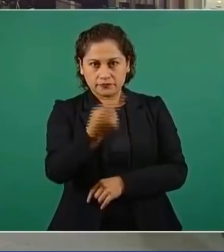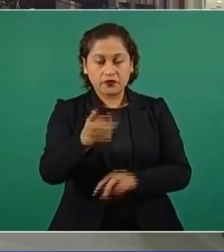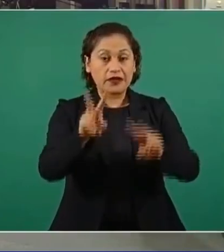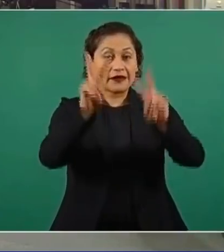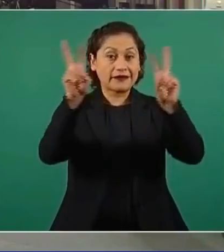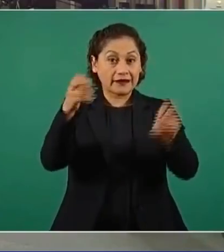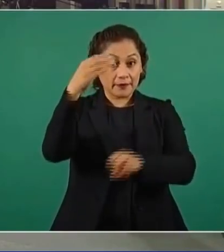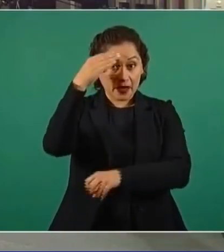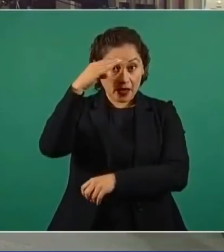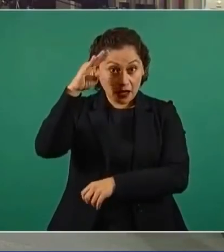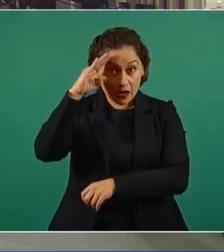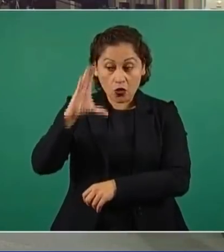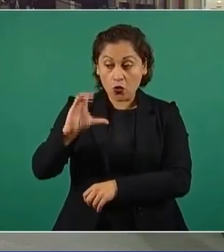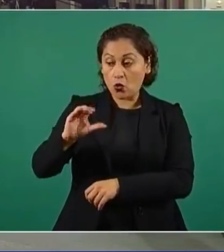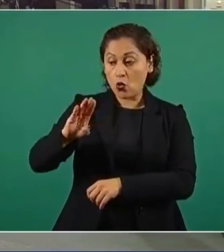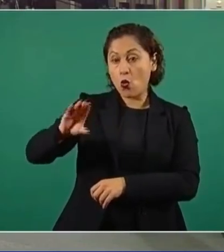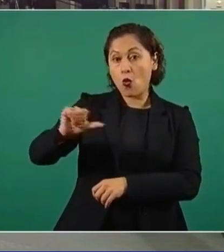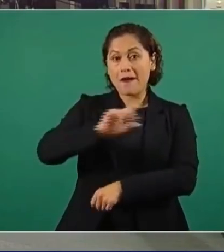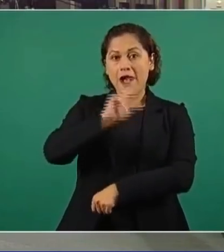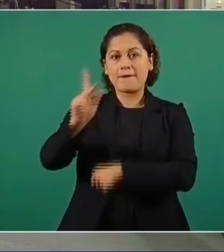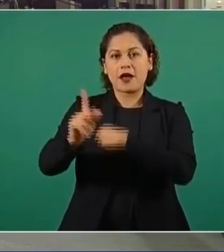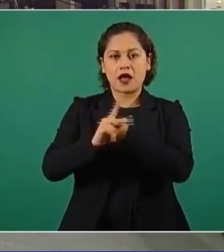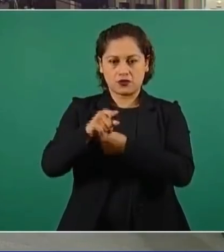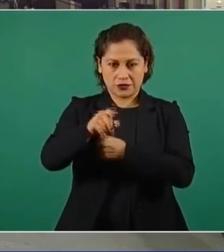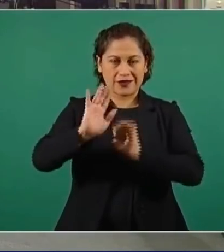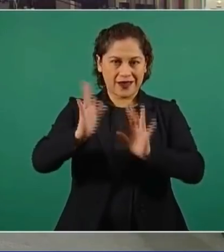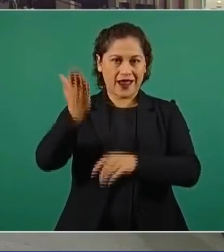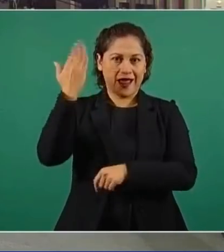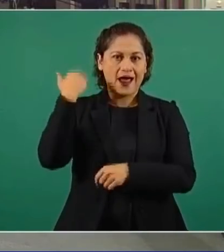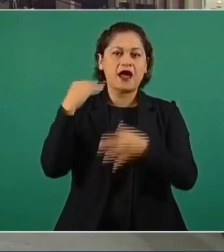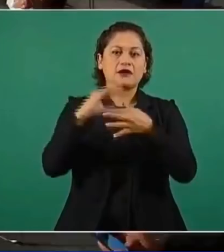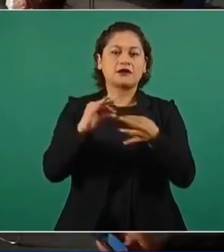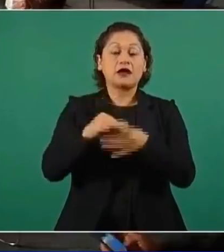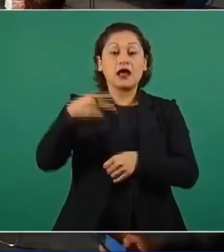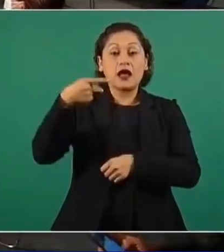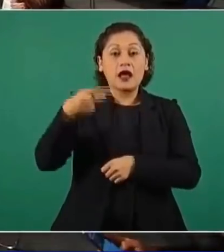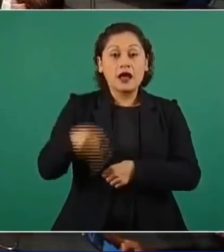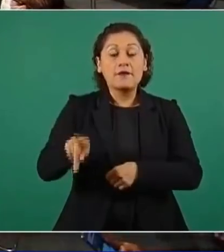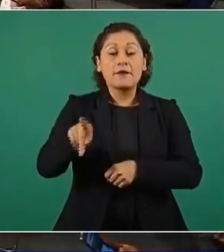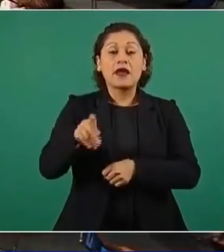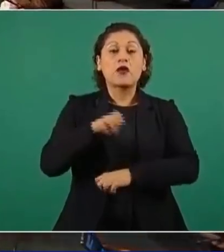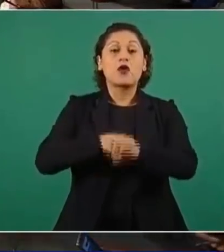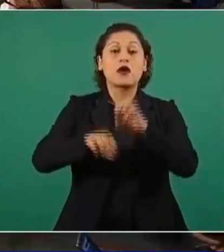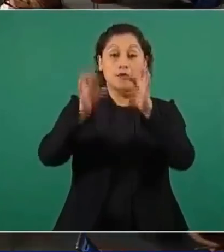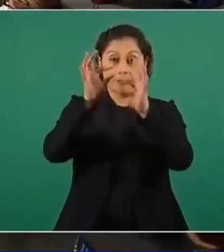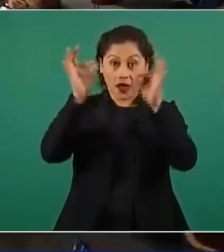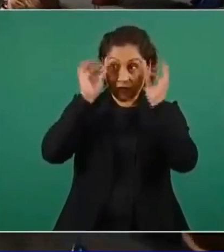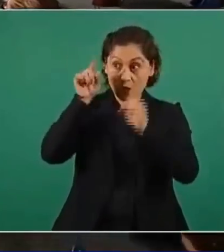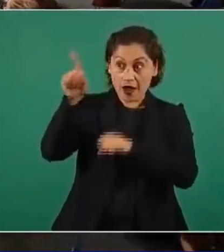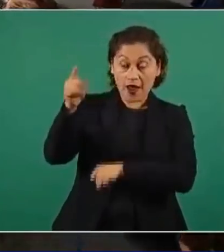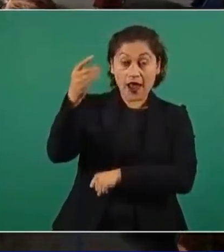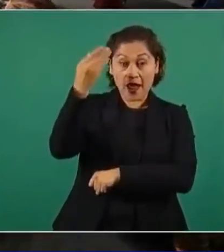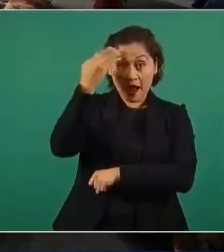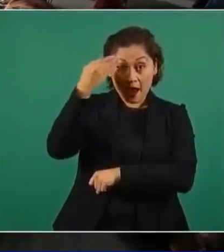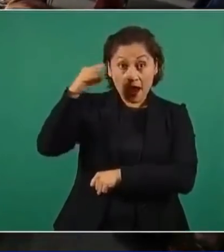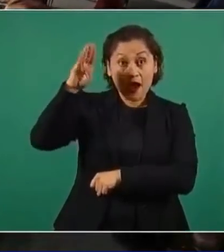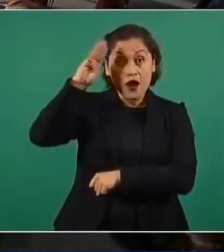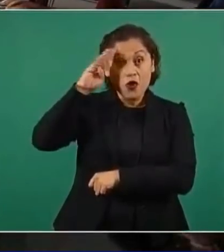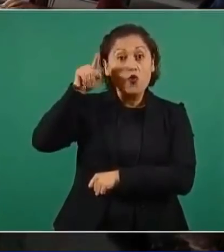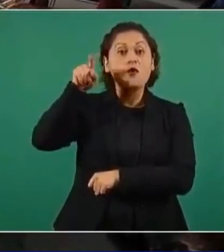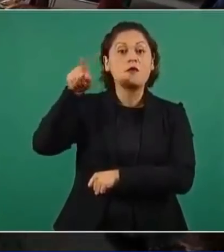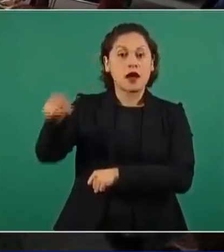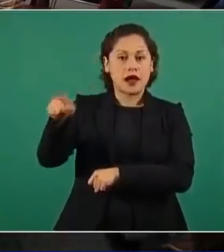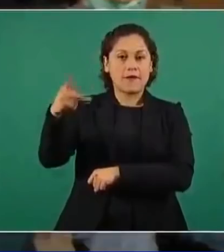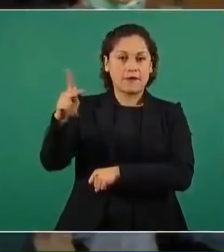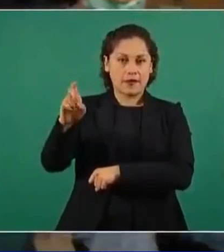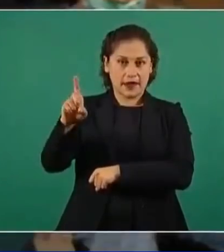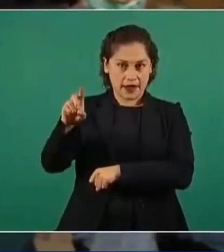Ayer usted ya habló de este asunto, pero el embajador de Cuba en México, Pedro Núñez, agradeció su postura con respecto al